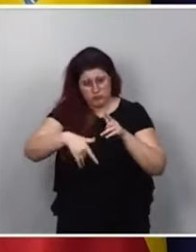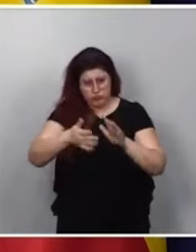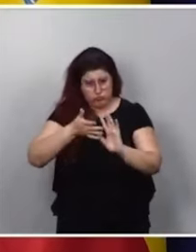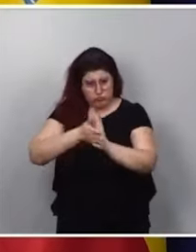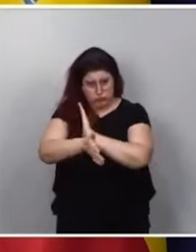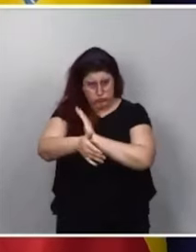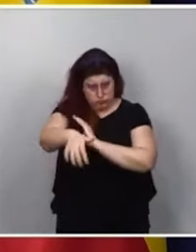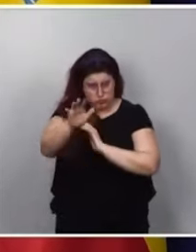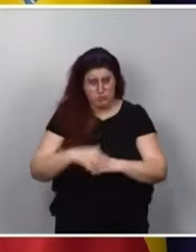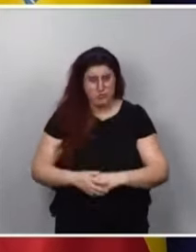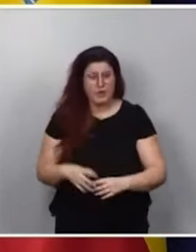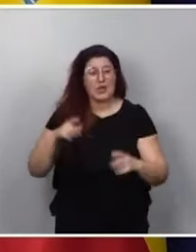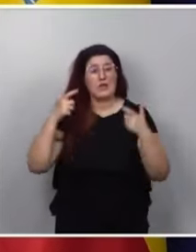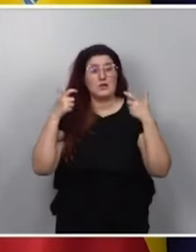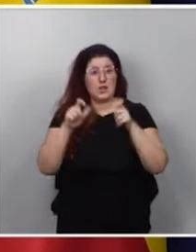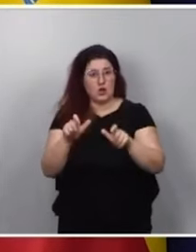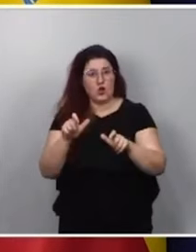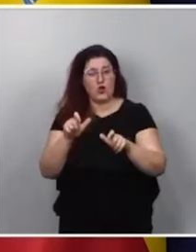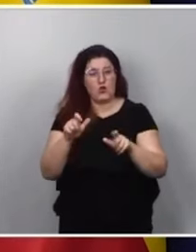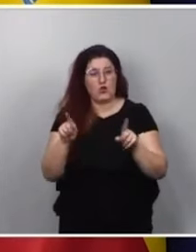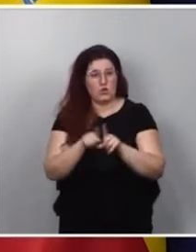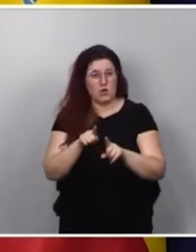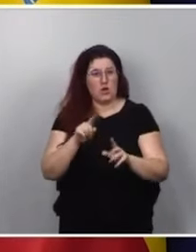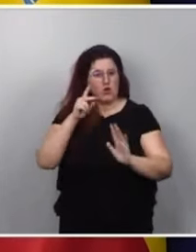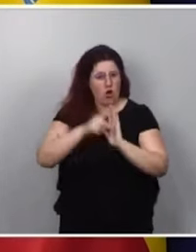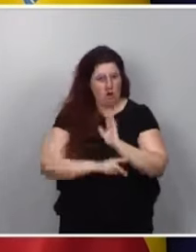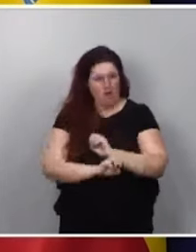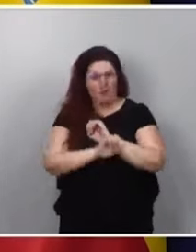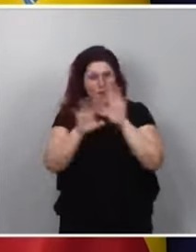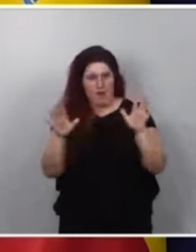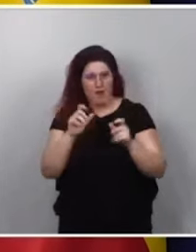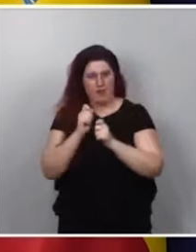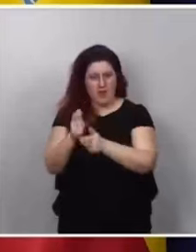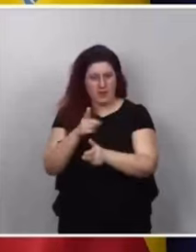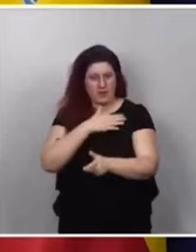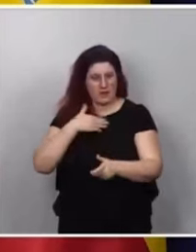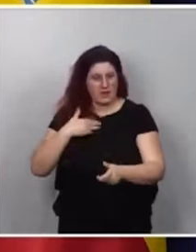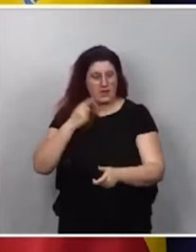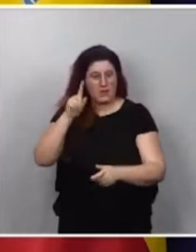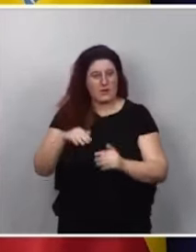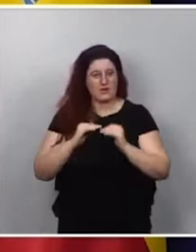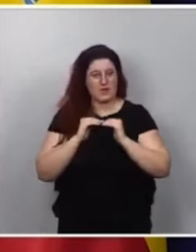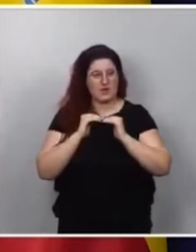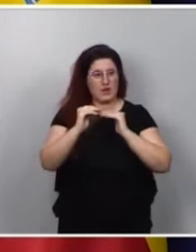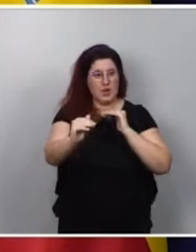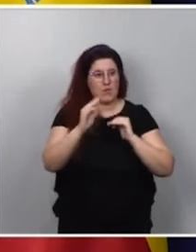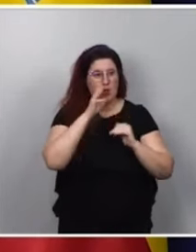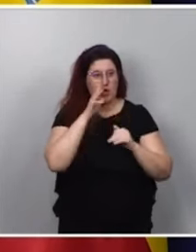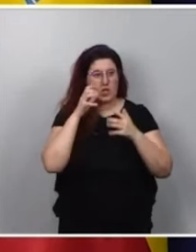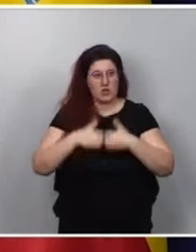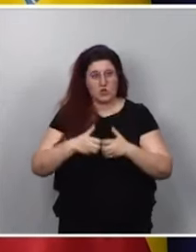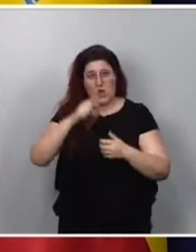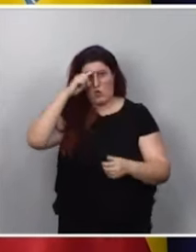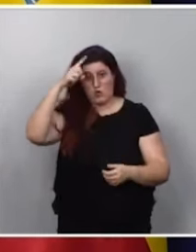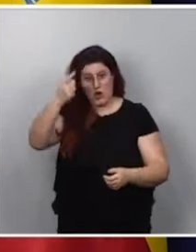dotar al sector audiovisual de un marco amplio, con normas claras y sobre todo capaz de dar estabilidad a que es una de las grandes industrias